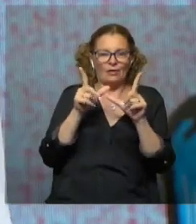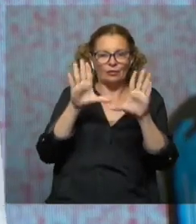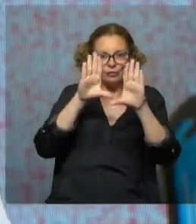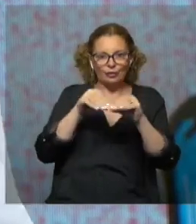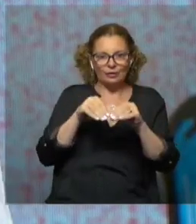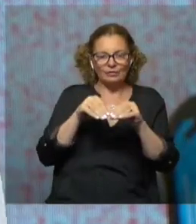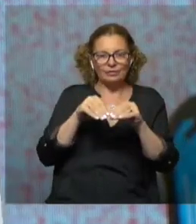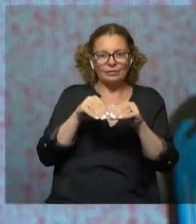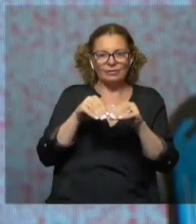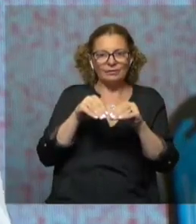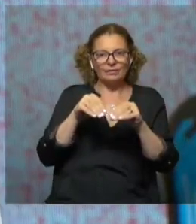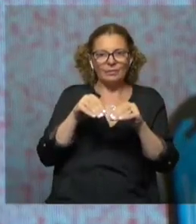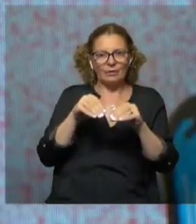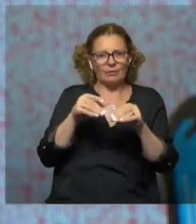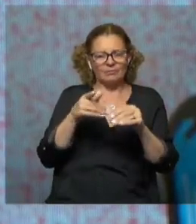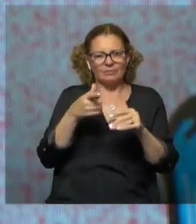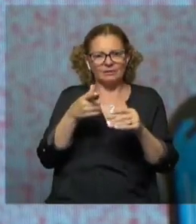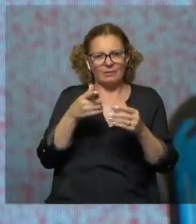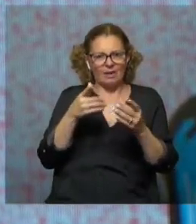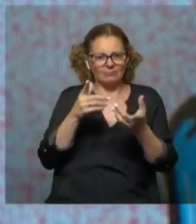estaba manejando a nivel académico,